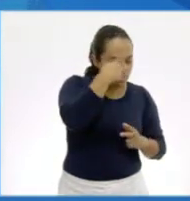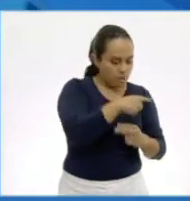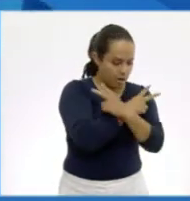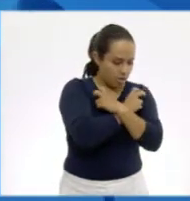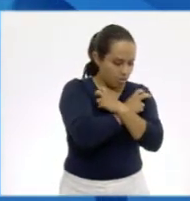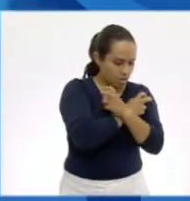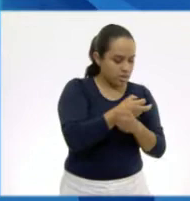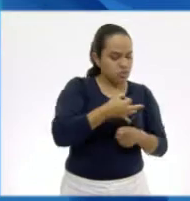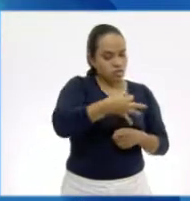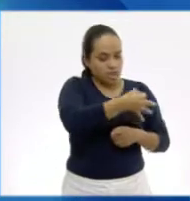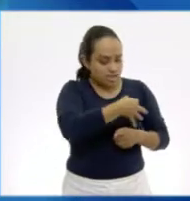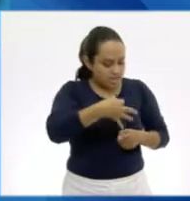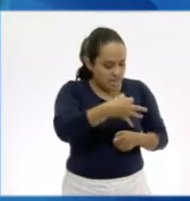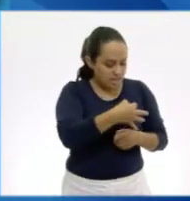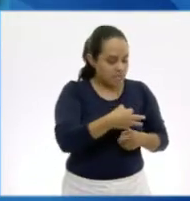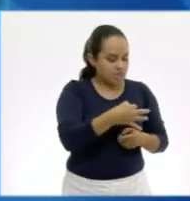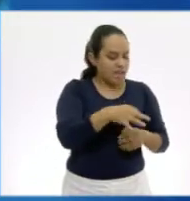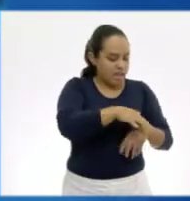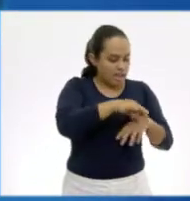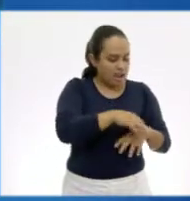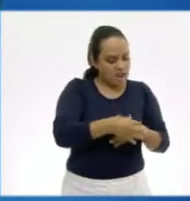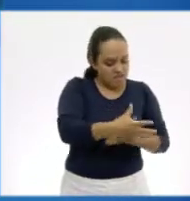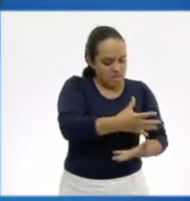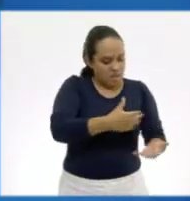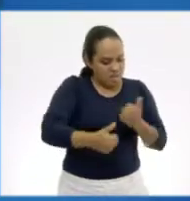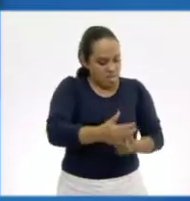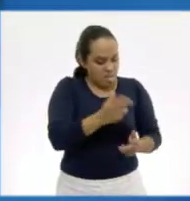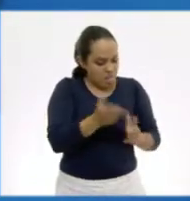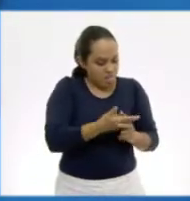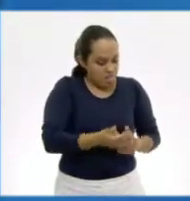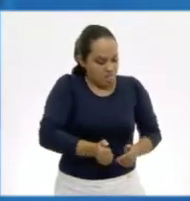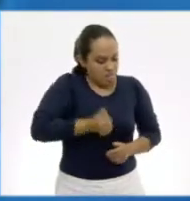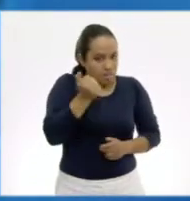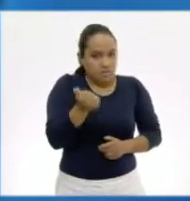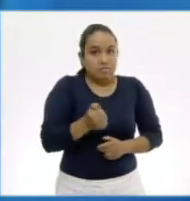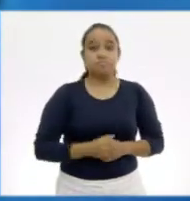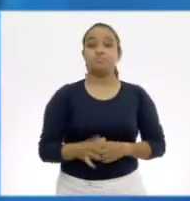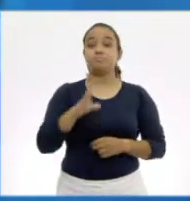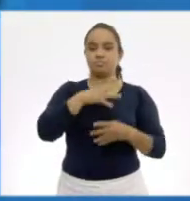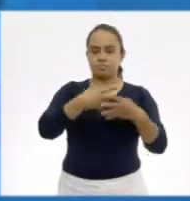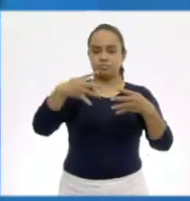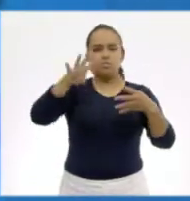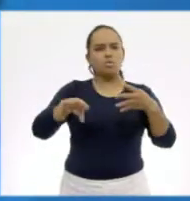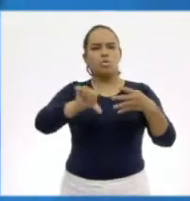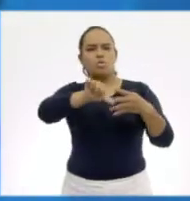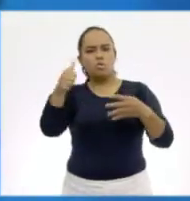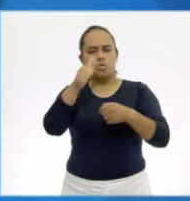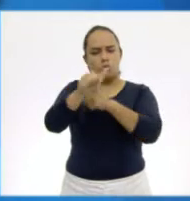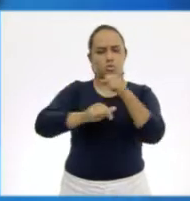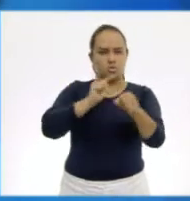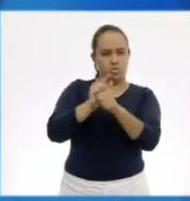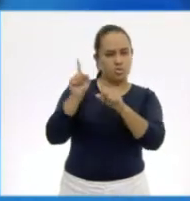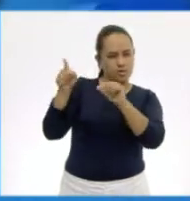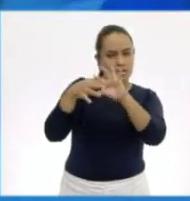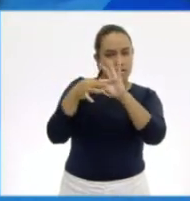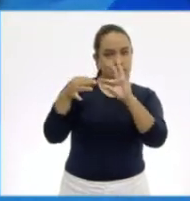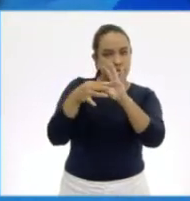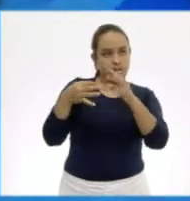para obtener sus huesos, aceite y carne. Y entonces, abajo viene una tabla con otros animales y nos pone